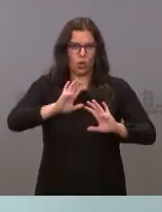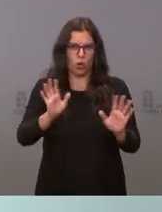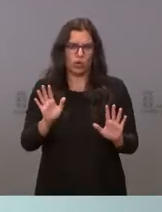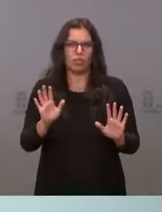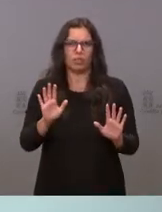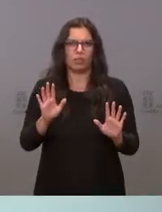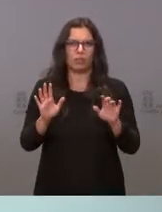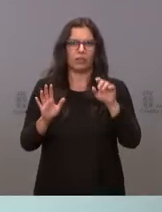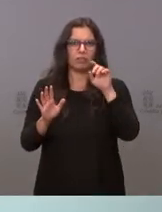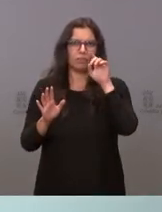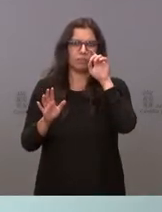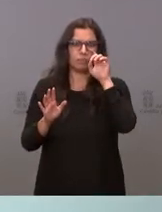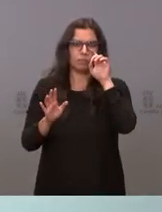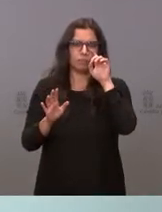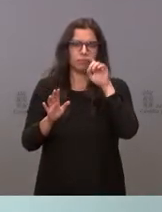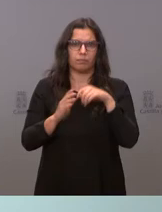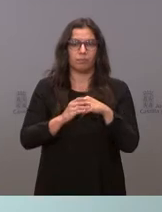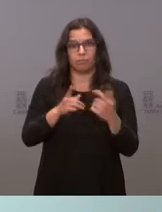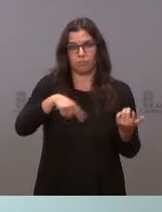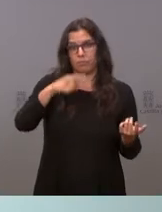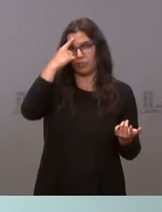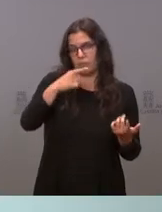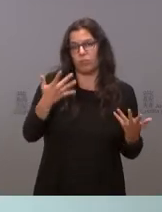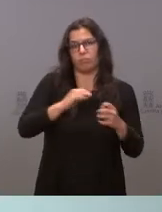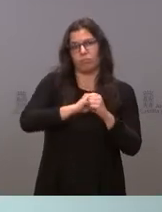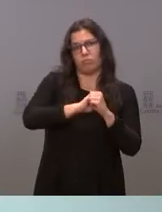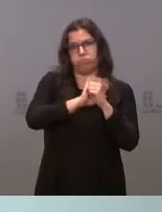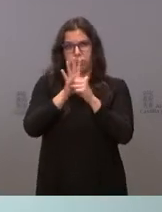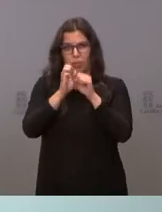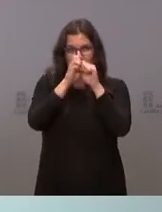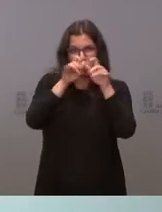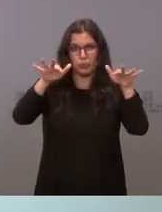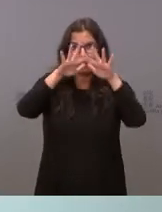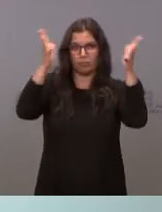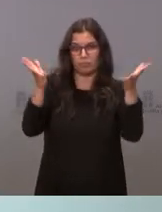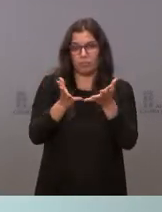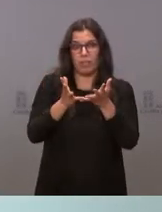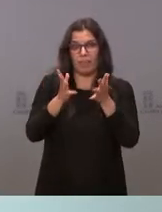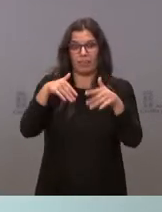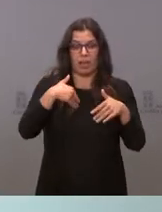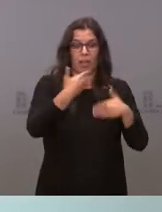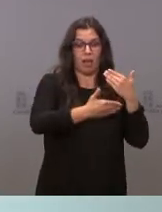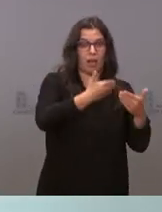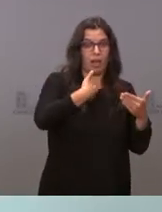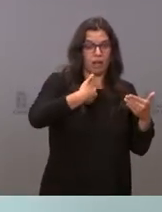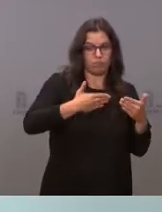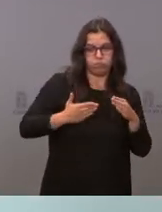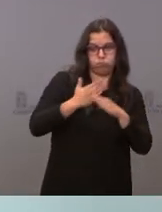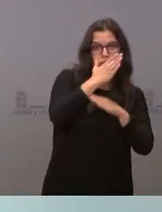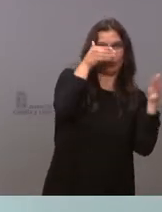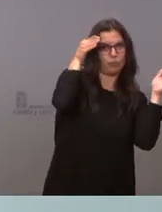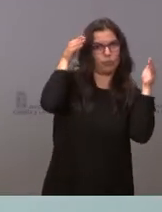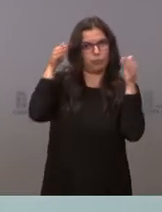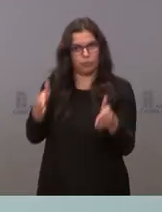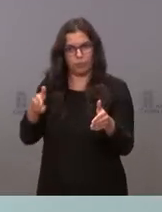que, como saben, es la pandemia mundial que nos obligó a centrarnos, desde la Junta de Castilla y León,